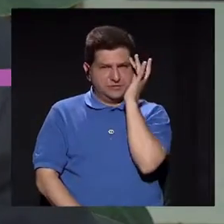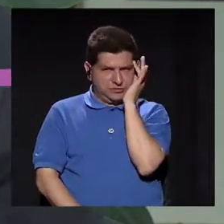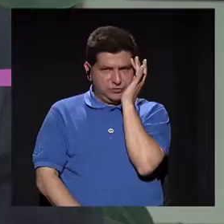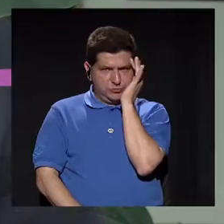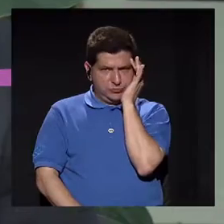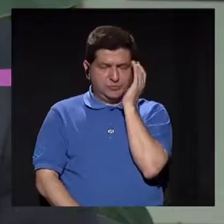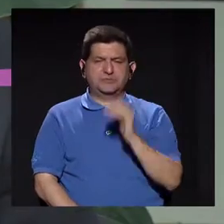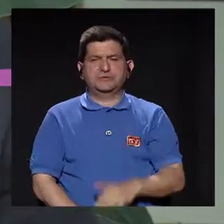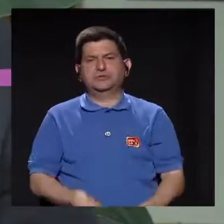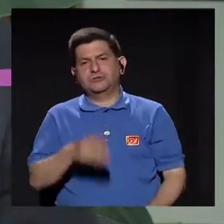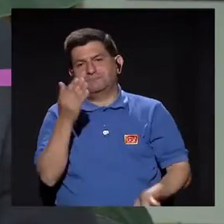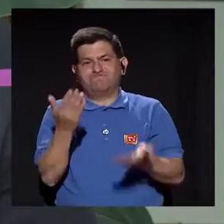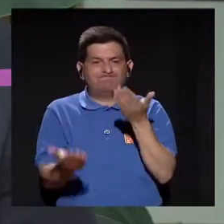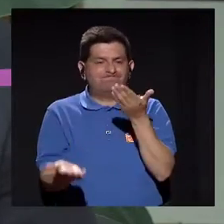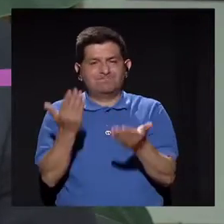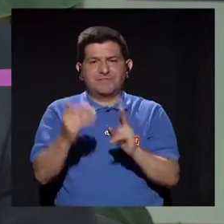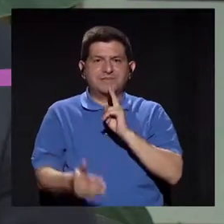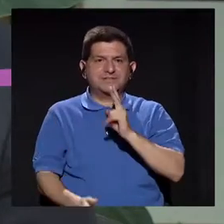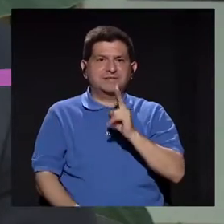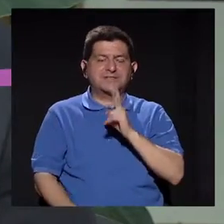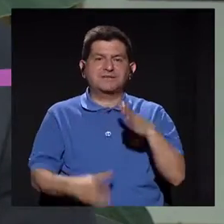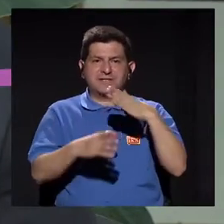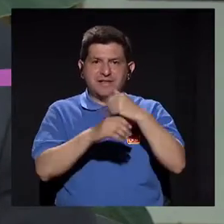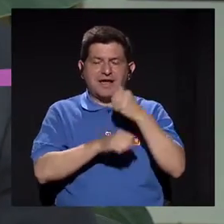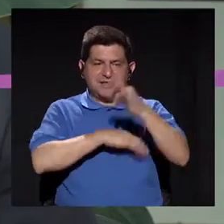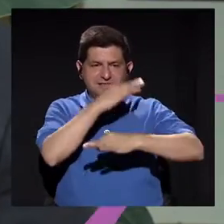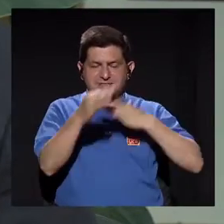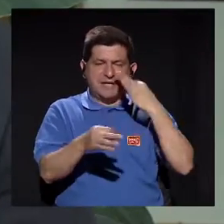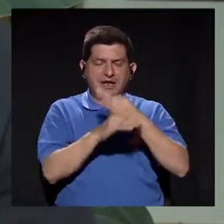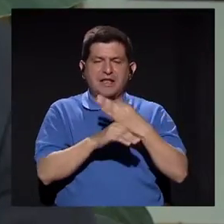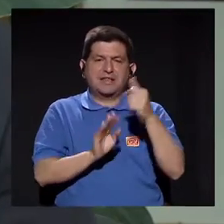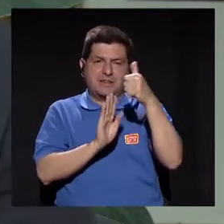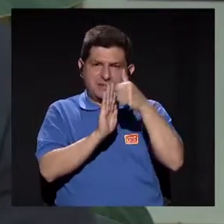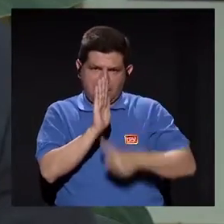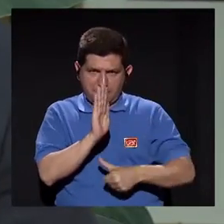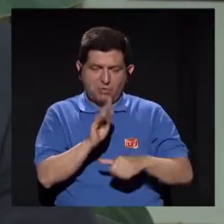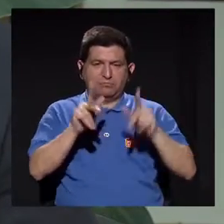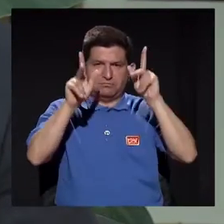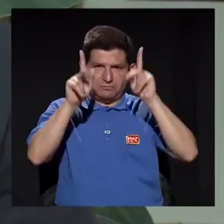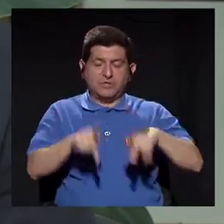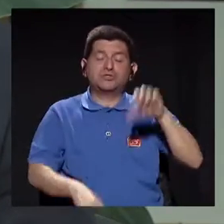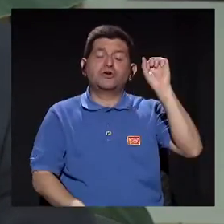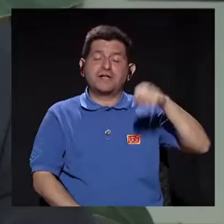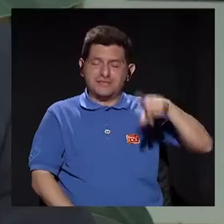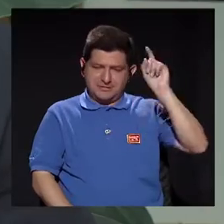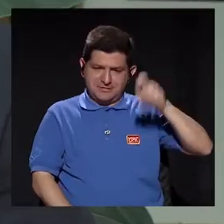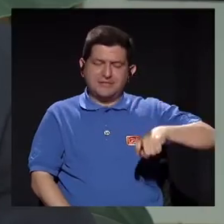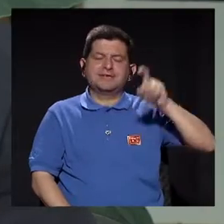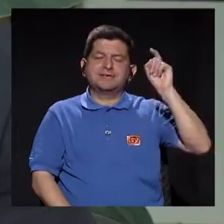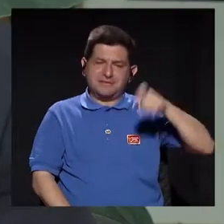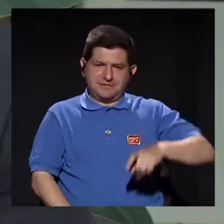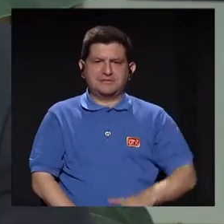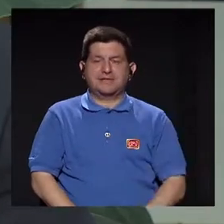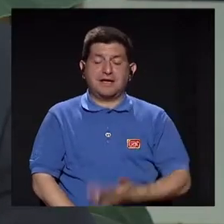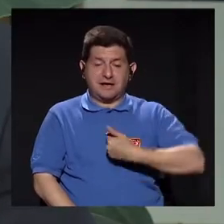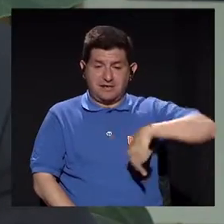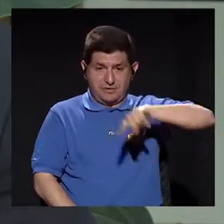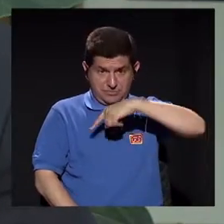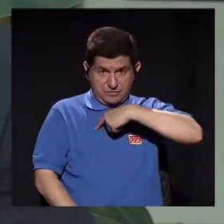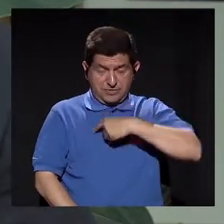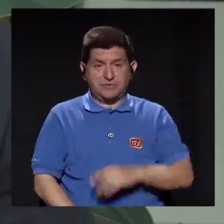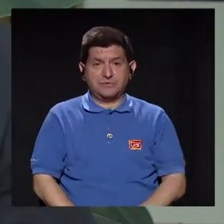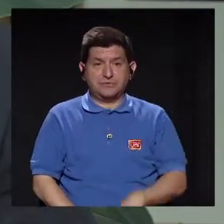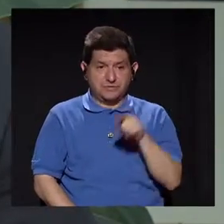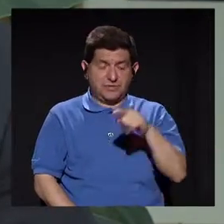preocupaciones realmente para realizar este tipo de cirugía. El paciente sí requiere cuando vamos a